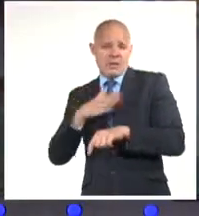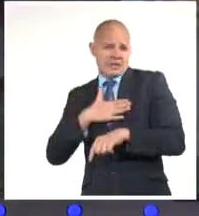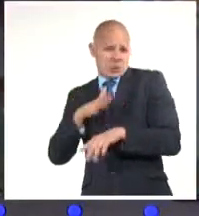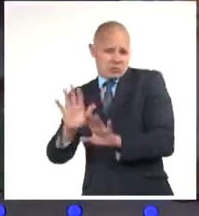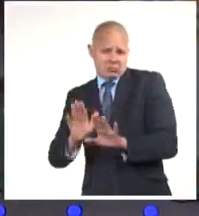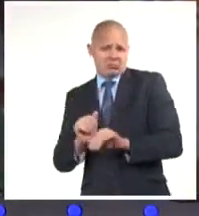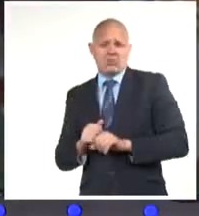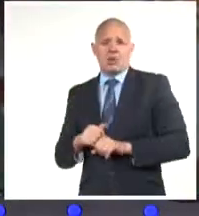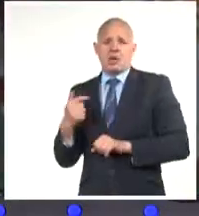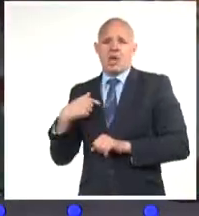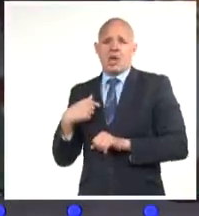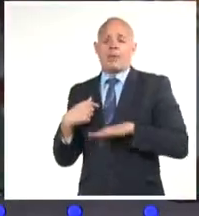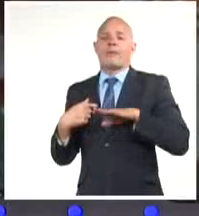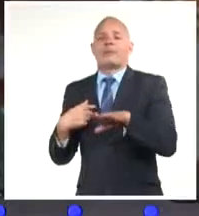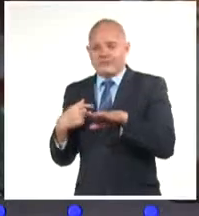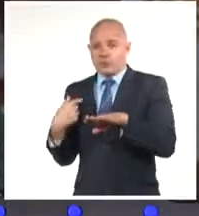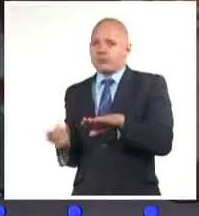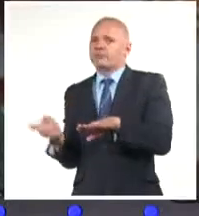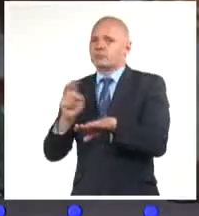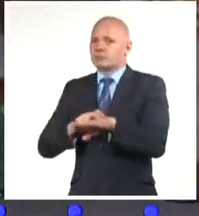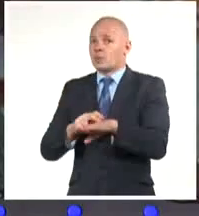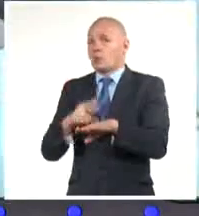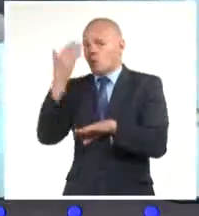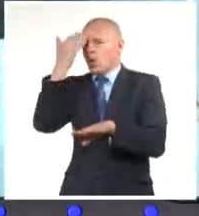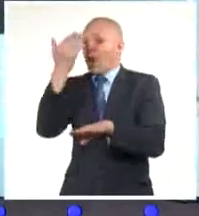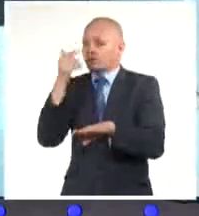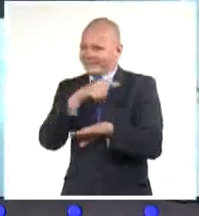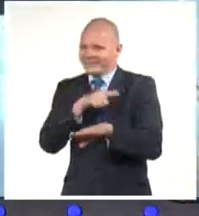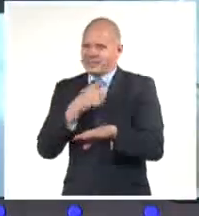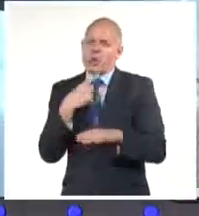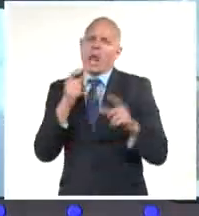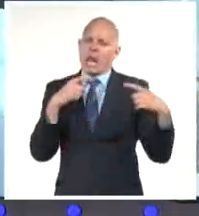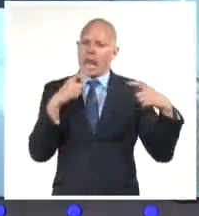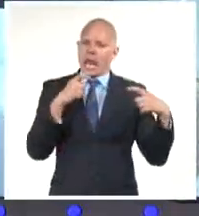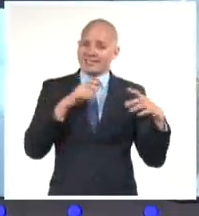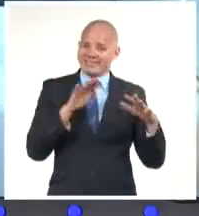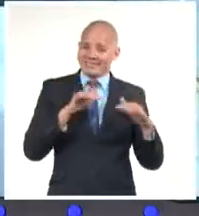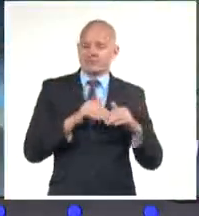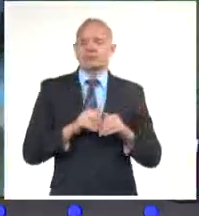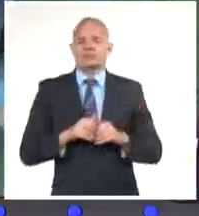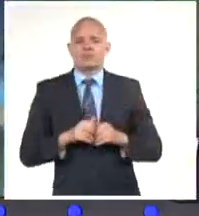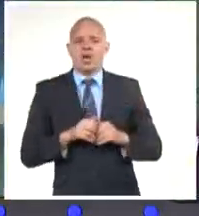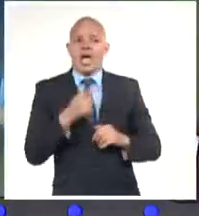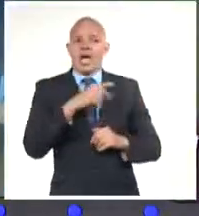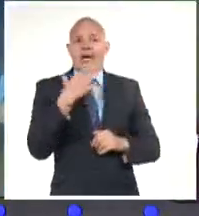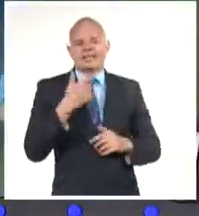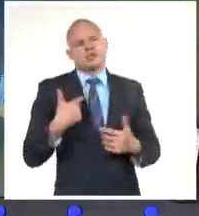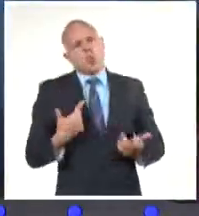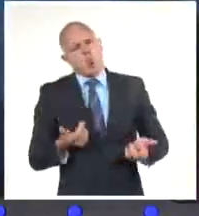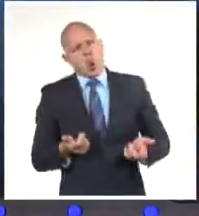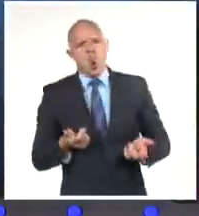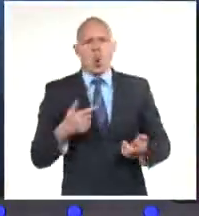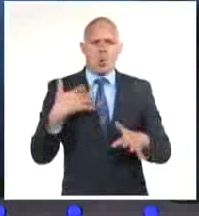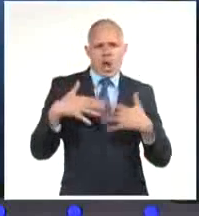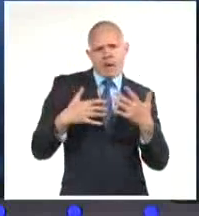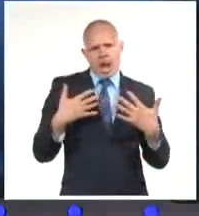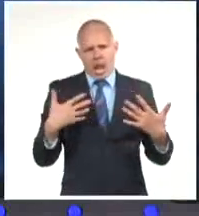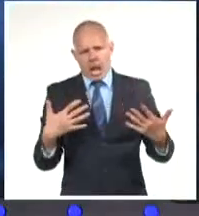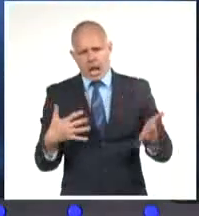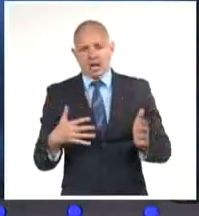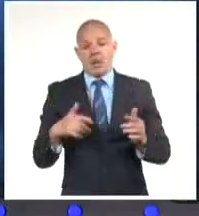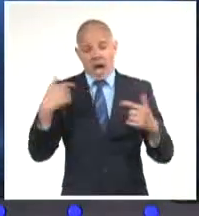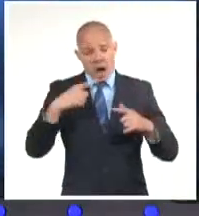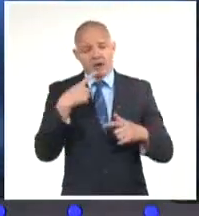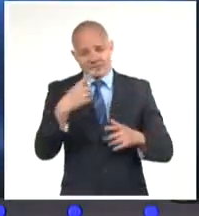equipos y luces encendidos en vano o el televisor que nadie está viendo ahora porque ya se acabó la telenovela, puede ayudar a completar los megawatts que